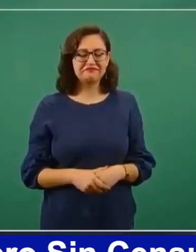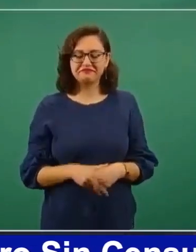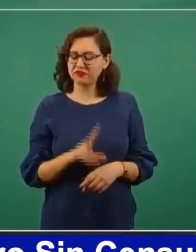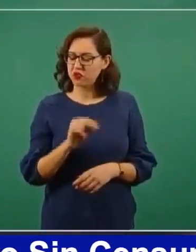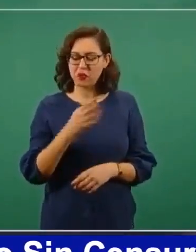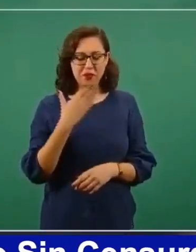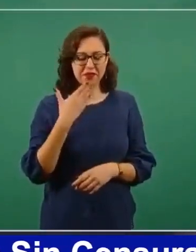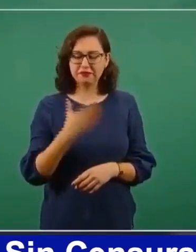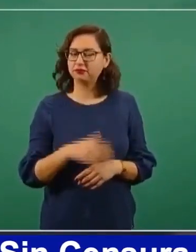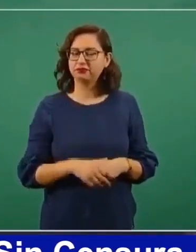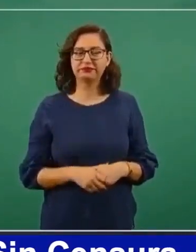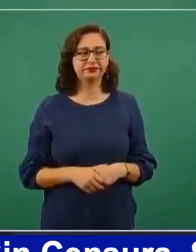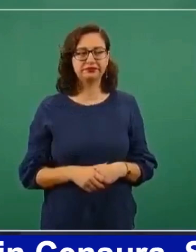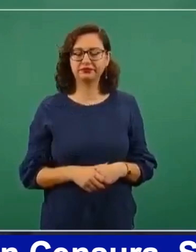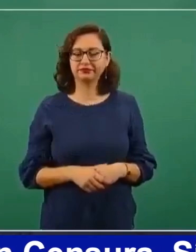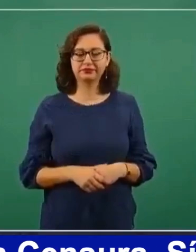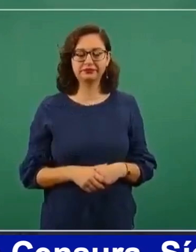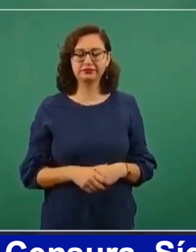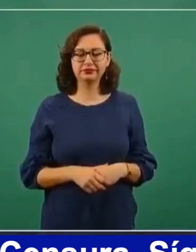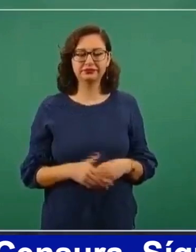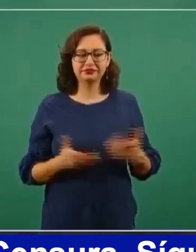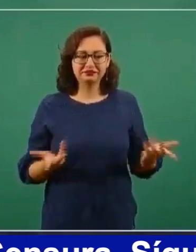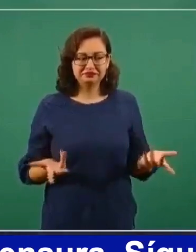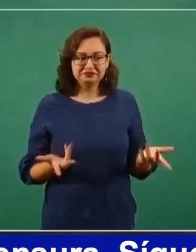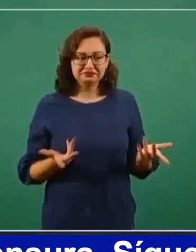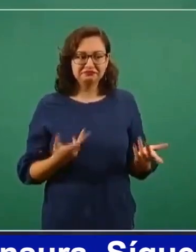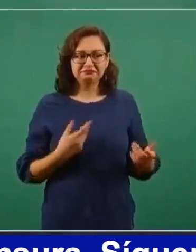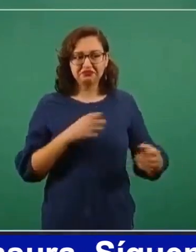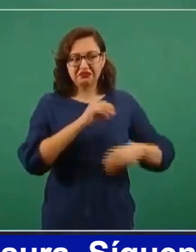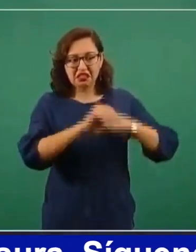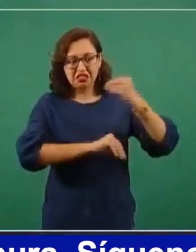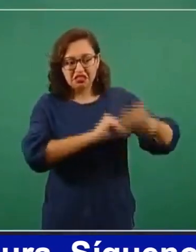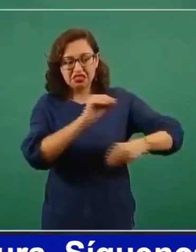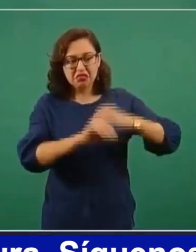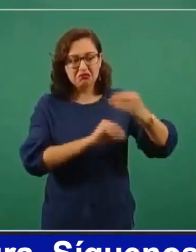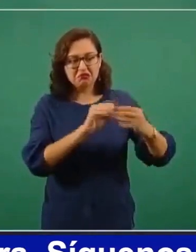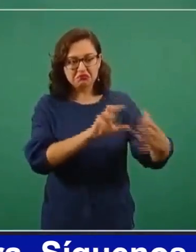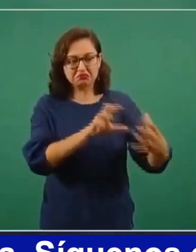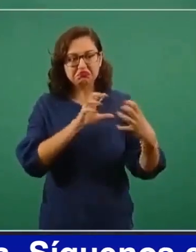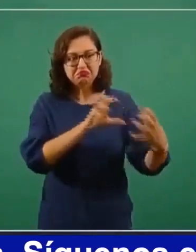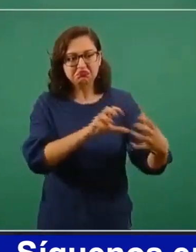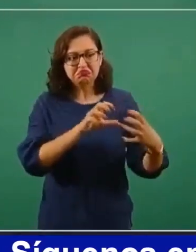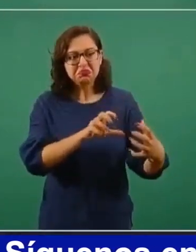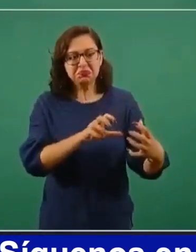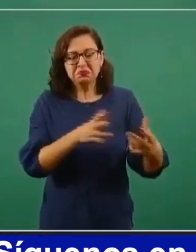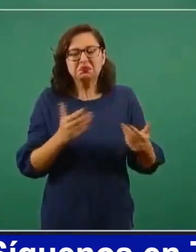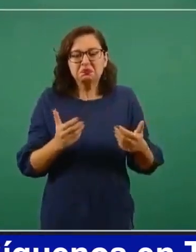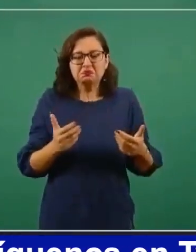y que no tenía caso que yo viajara tan lejos